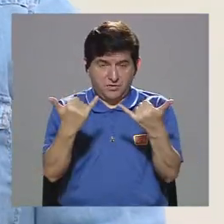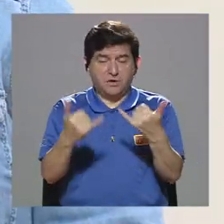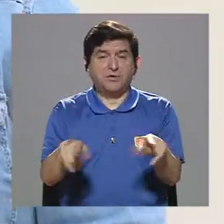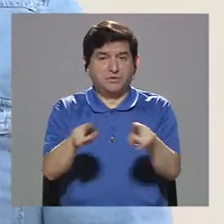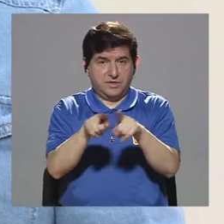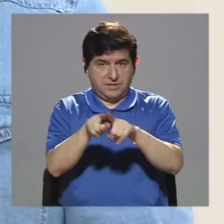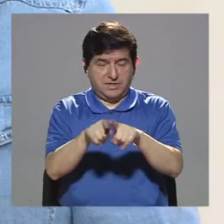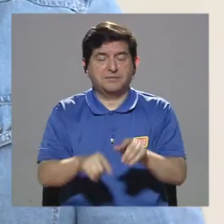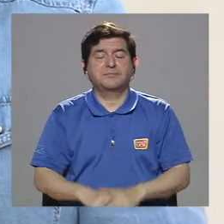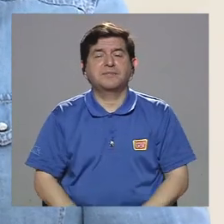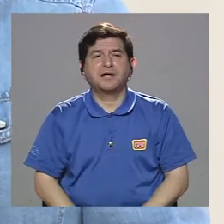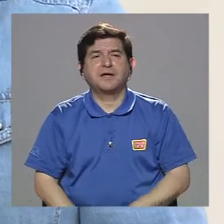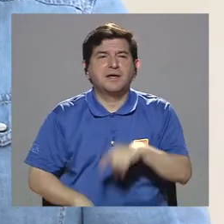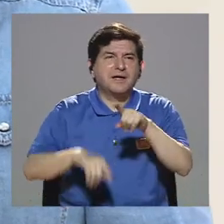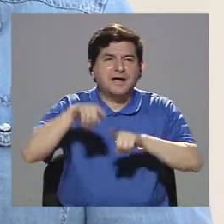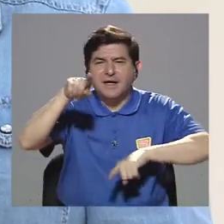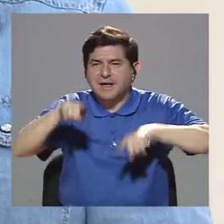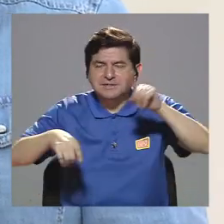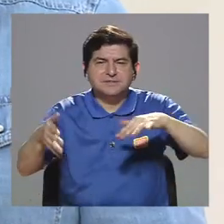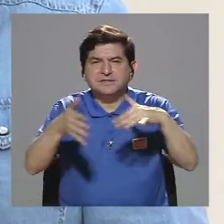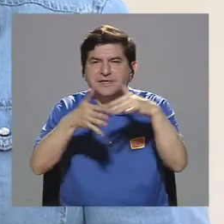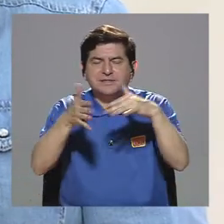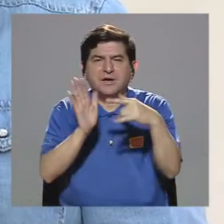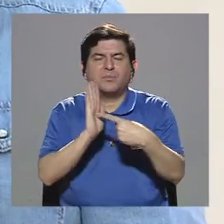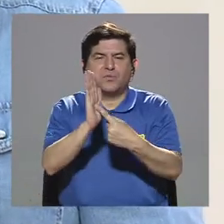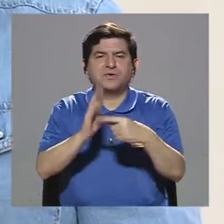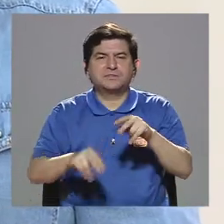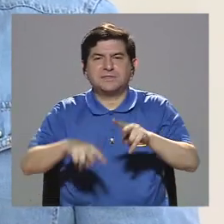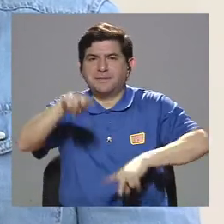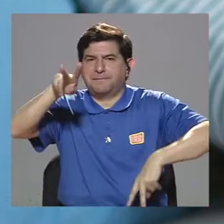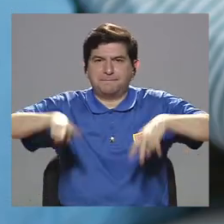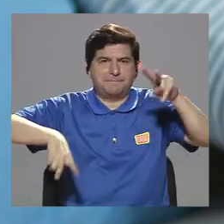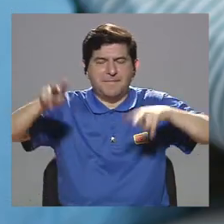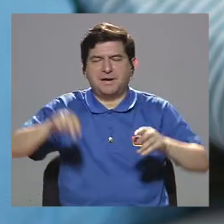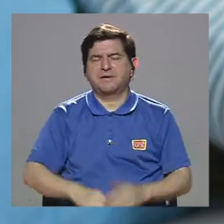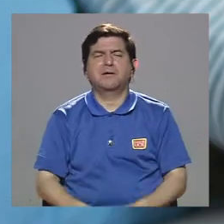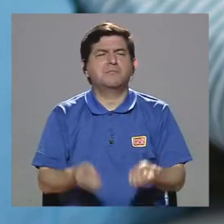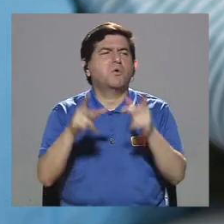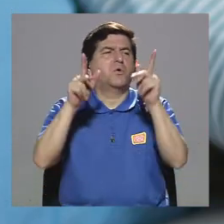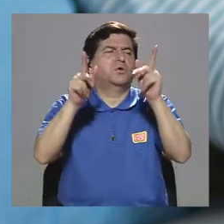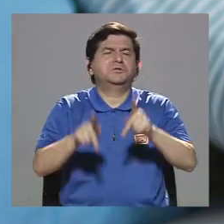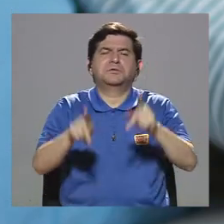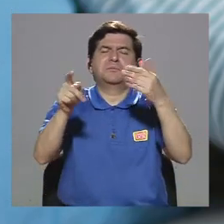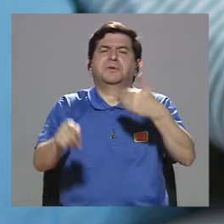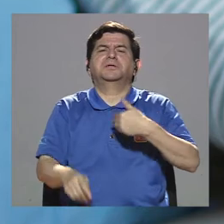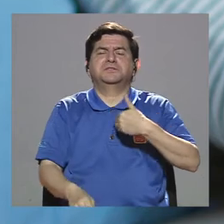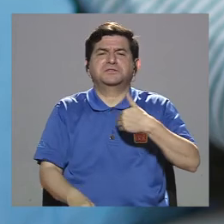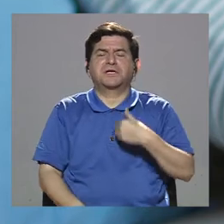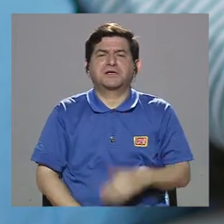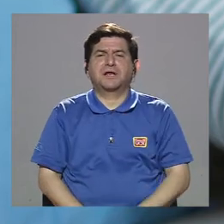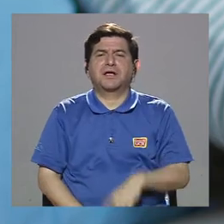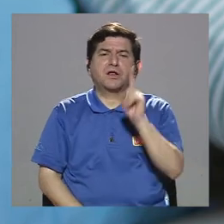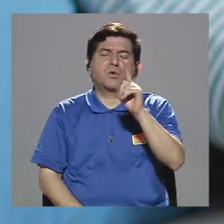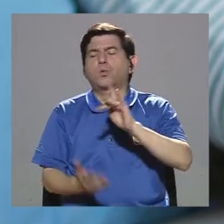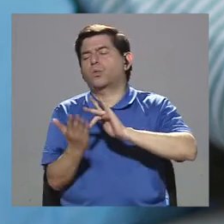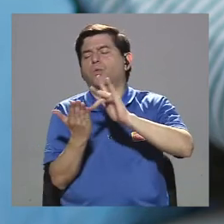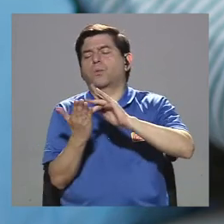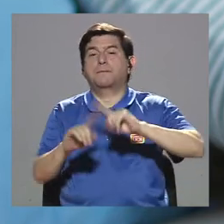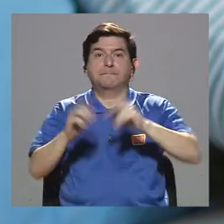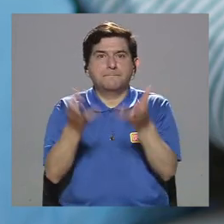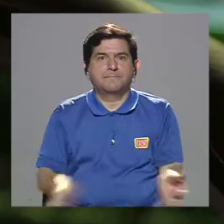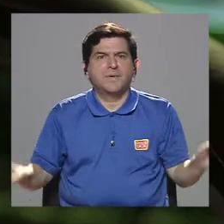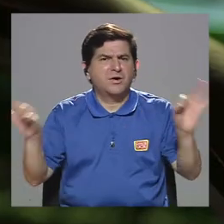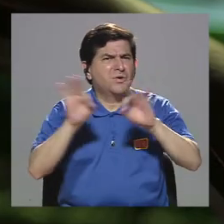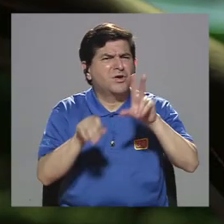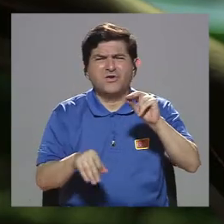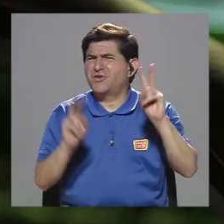estadísticas y un montón de estudios siempre colocan variables por ejemplo tantas personas tienen un celular pero lo importante